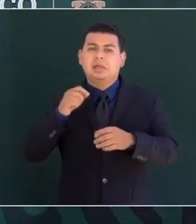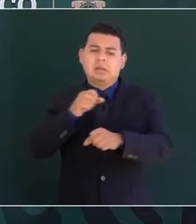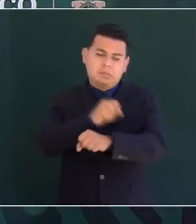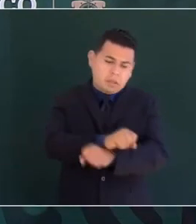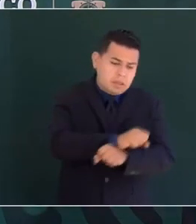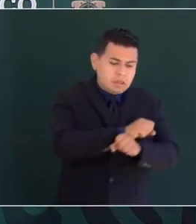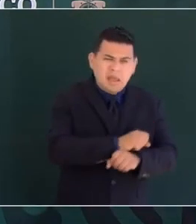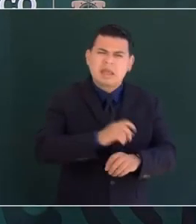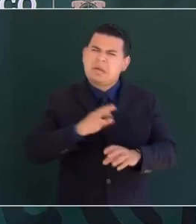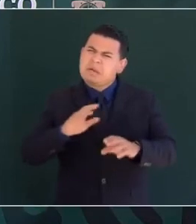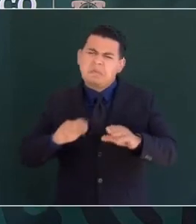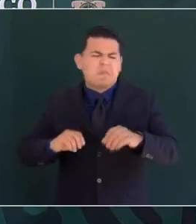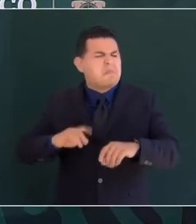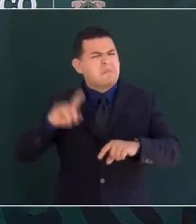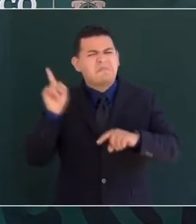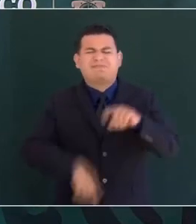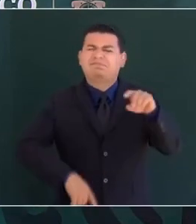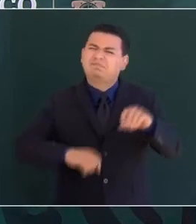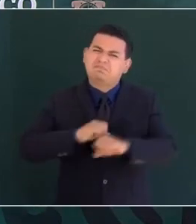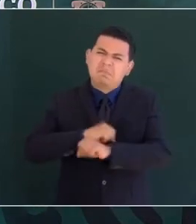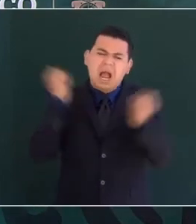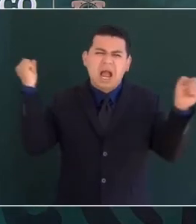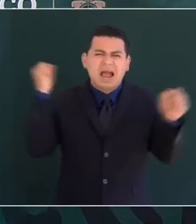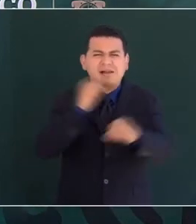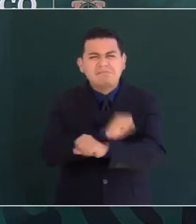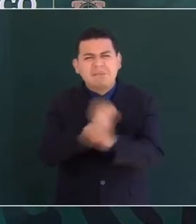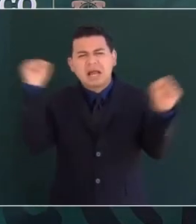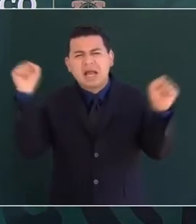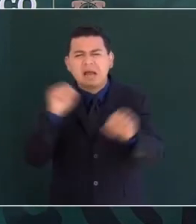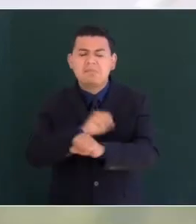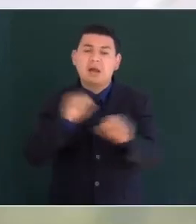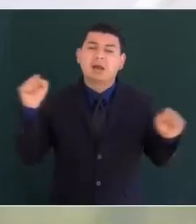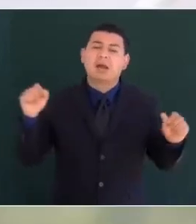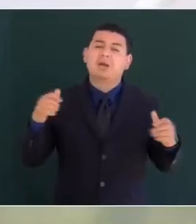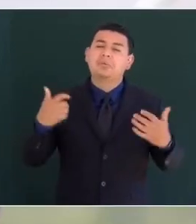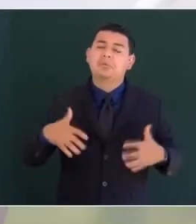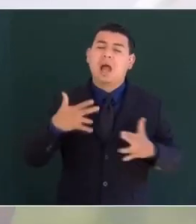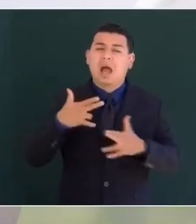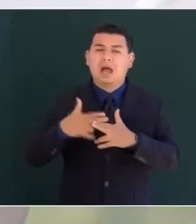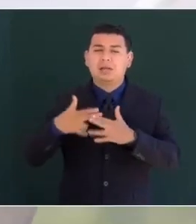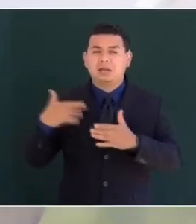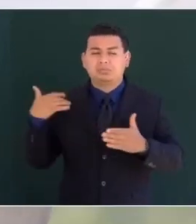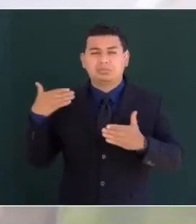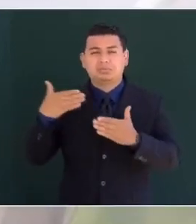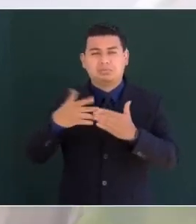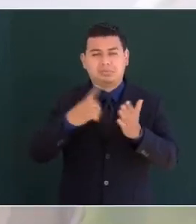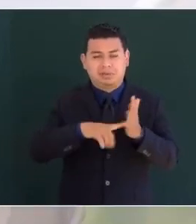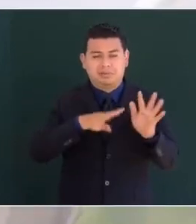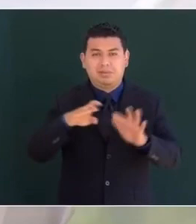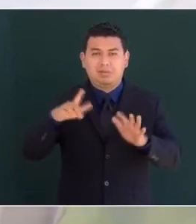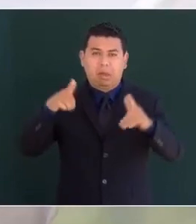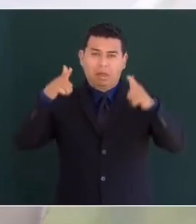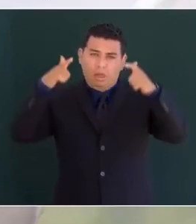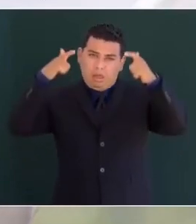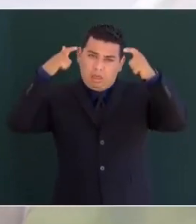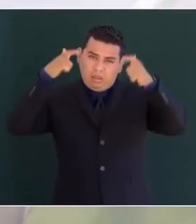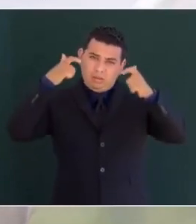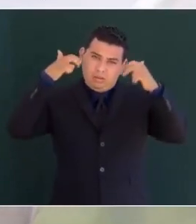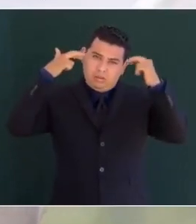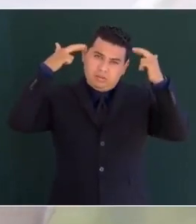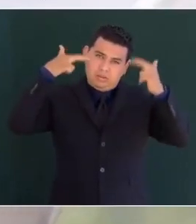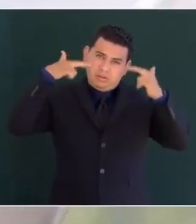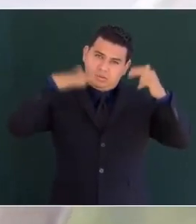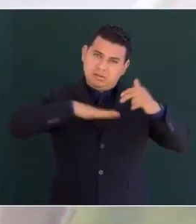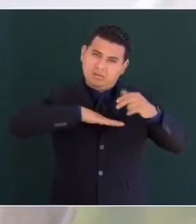sur del continente en fin en el siglo XIX la corona española perdió todas sus